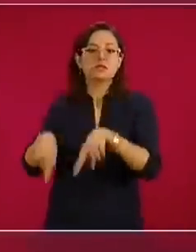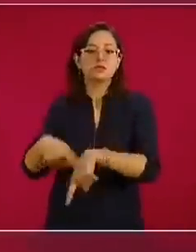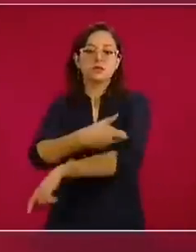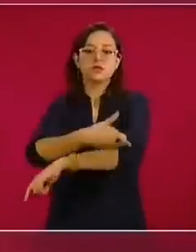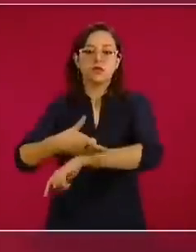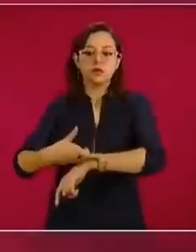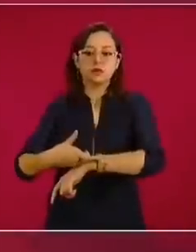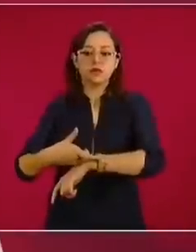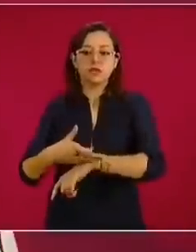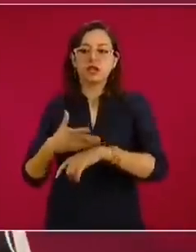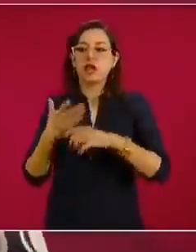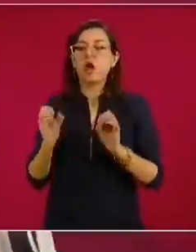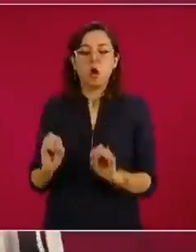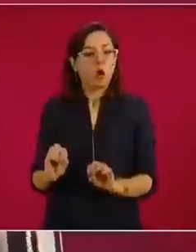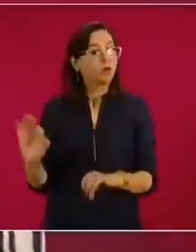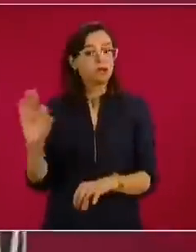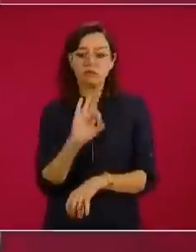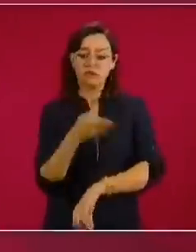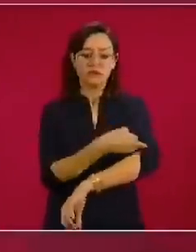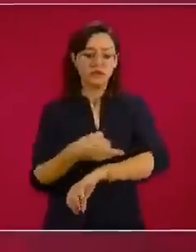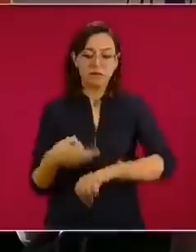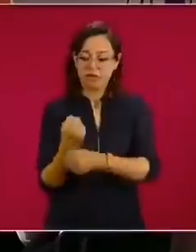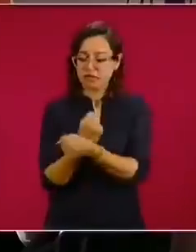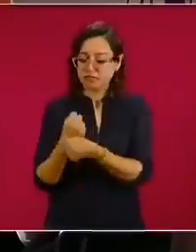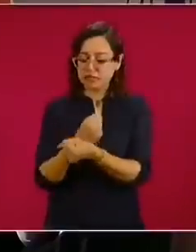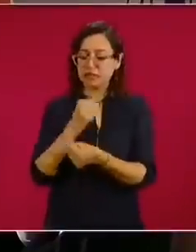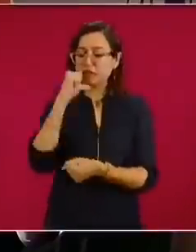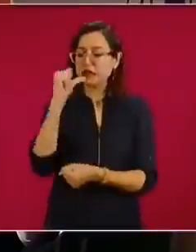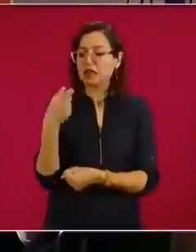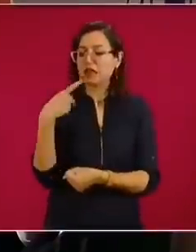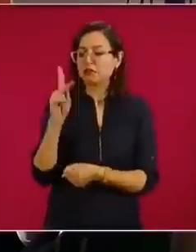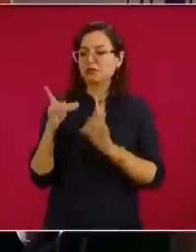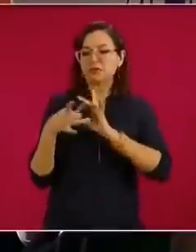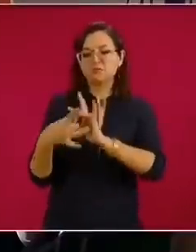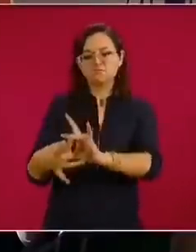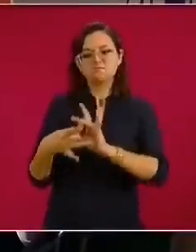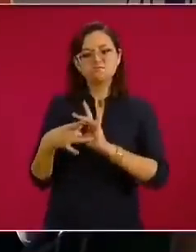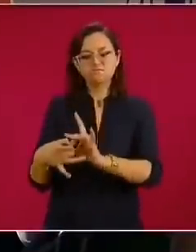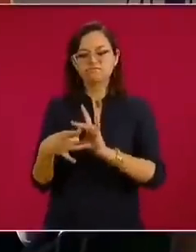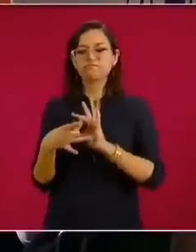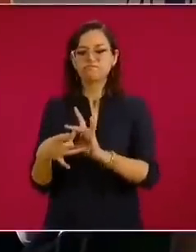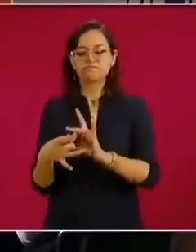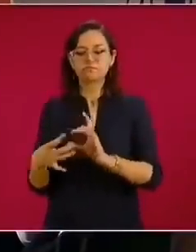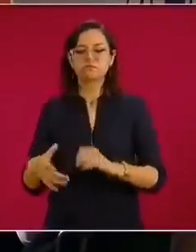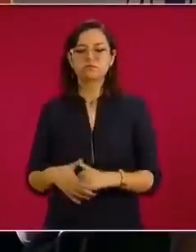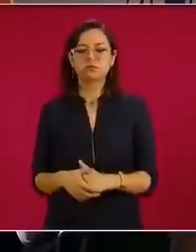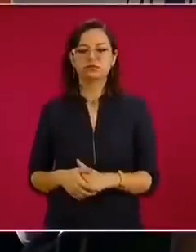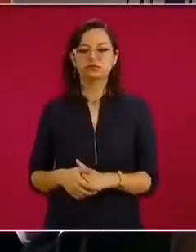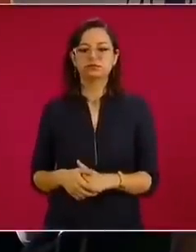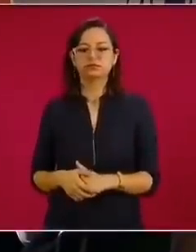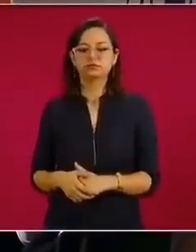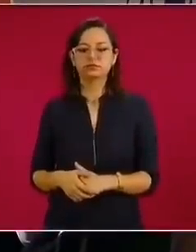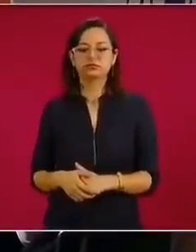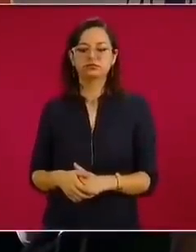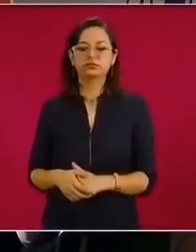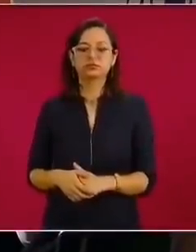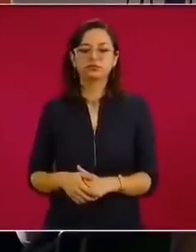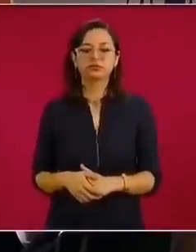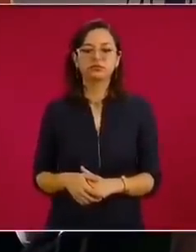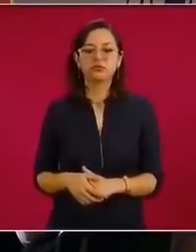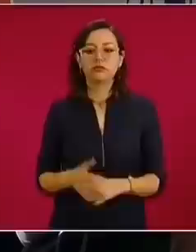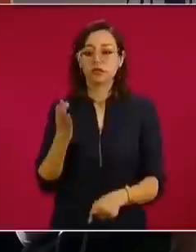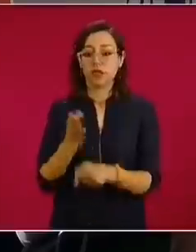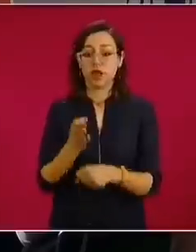sin serlo se le considera miembro de la familia. Entonces, ante la